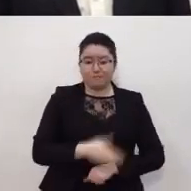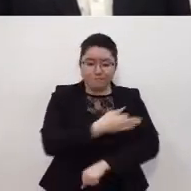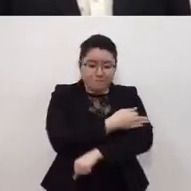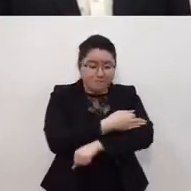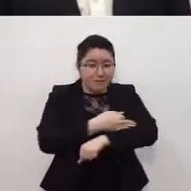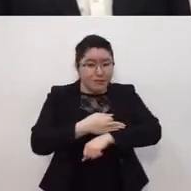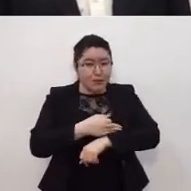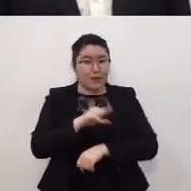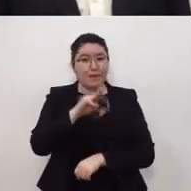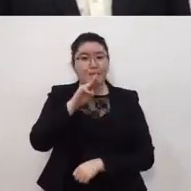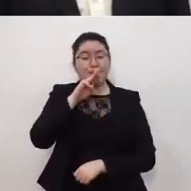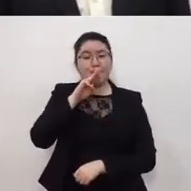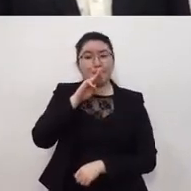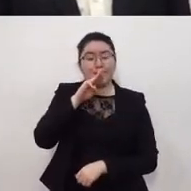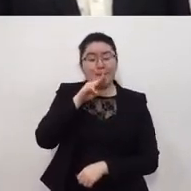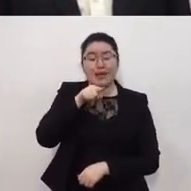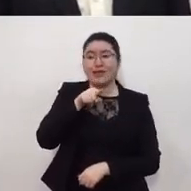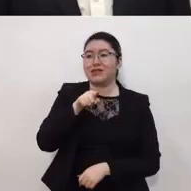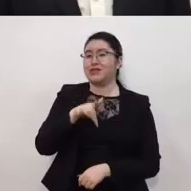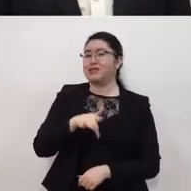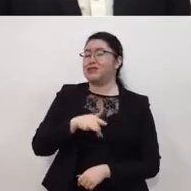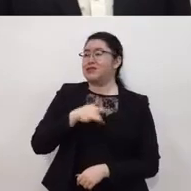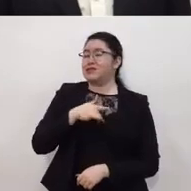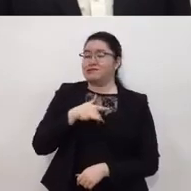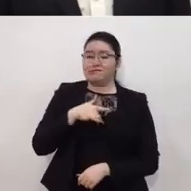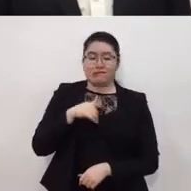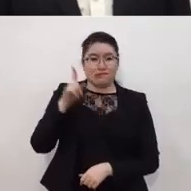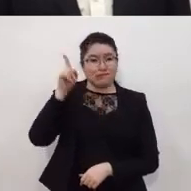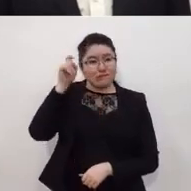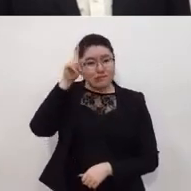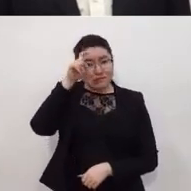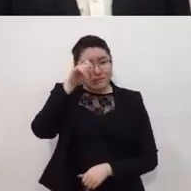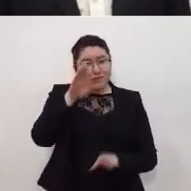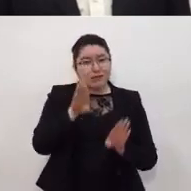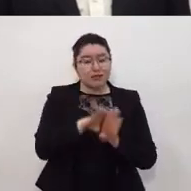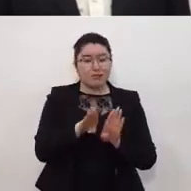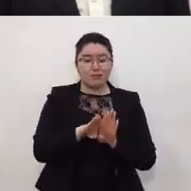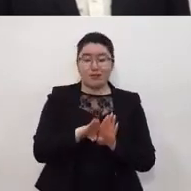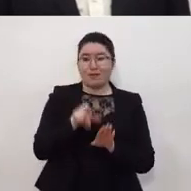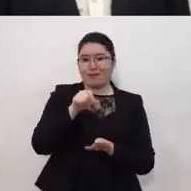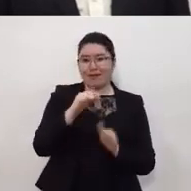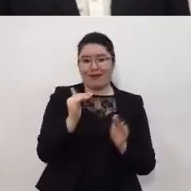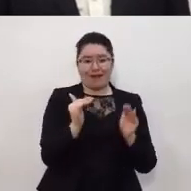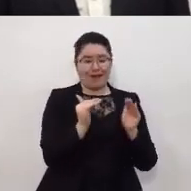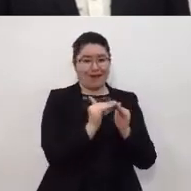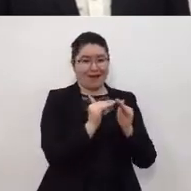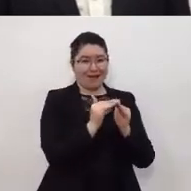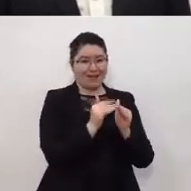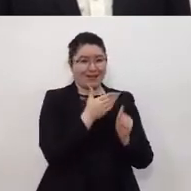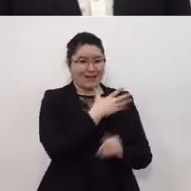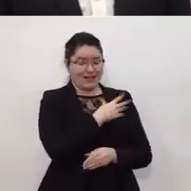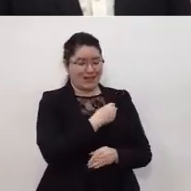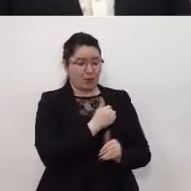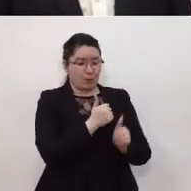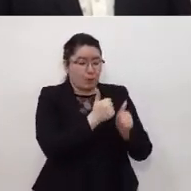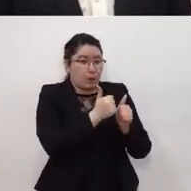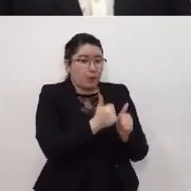familias para las madres de familia ha sido muy difícil el mantener a los hijos en casa tomando clases desde el hogar